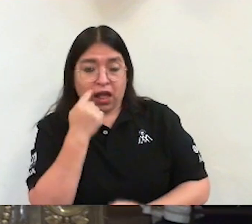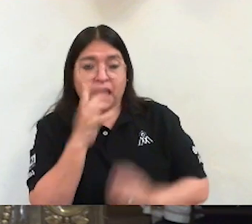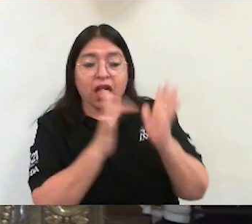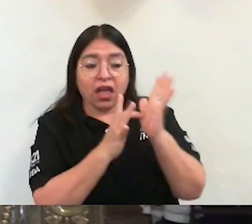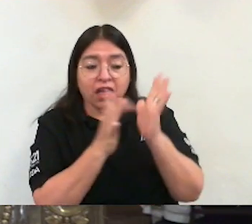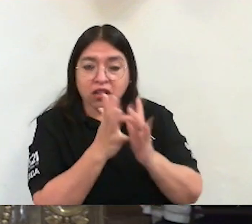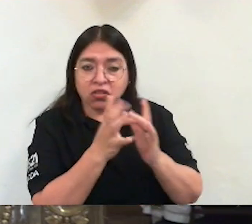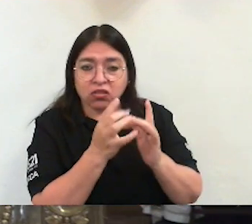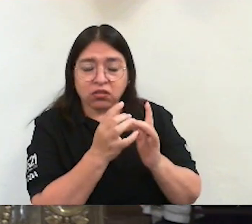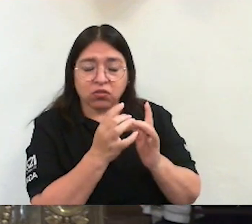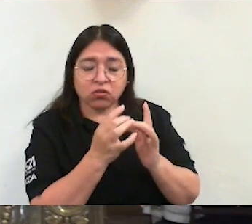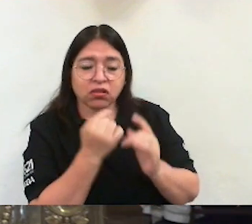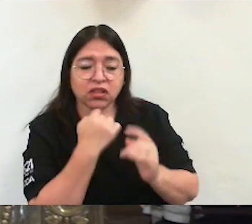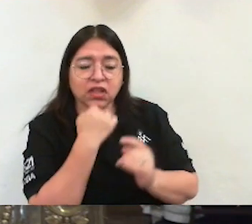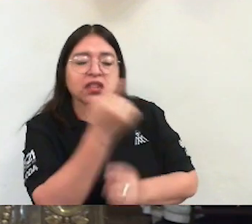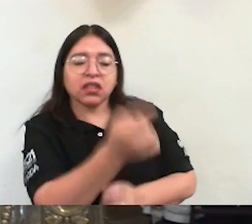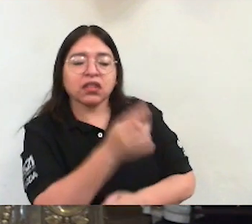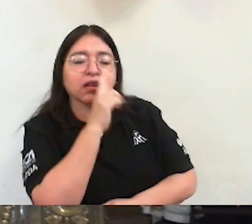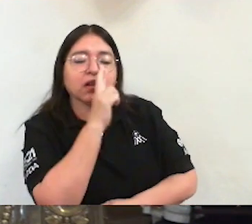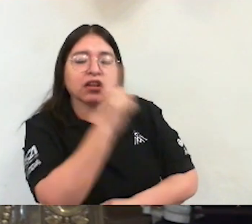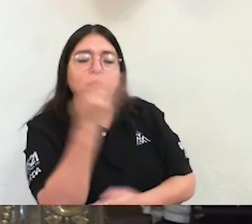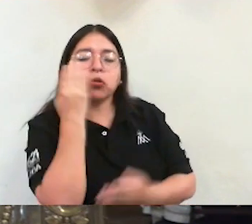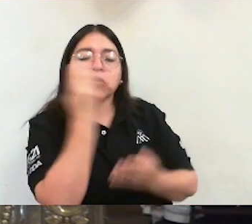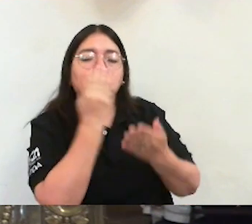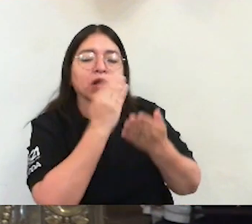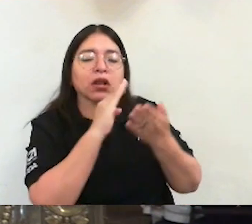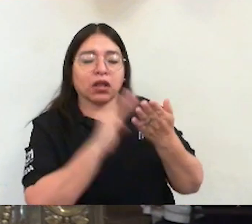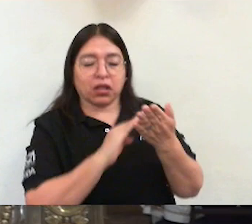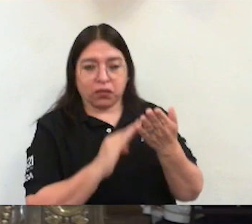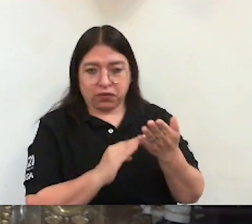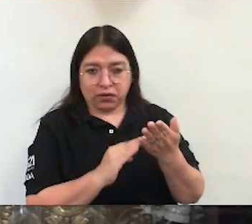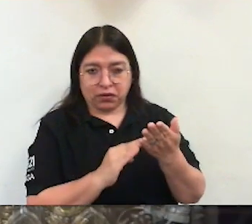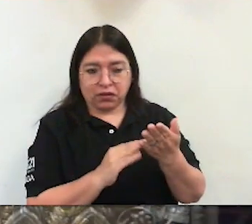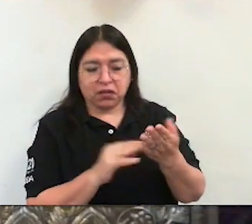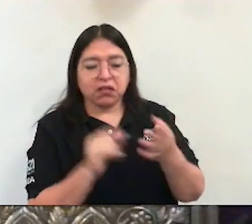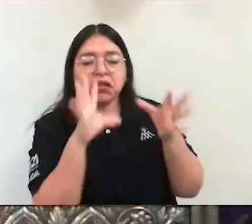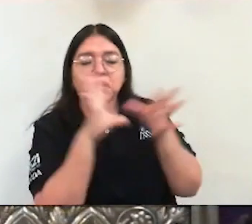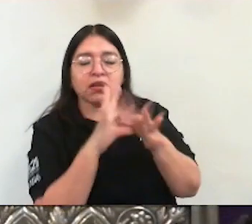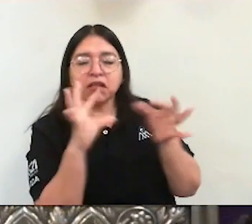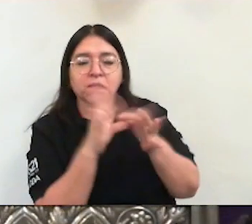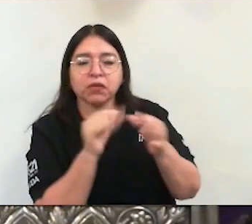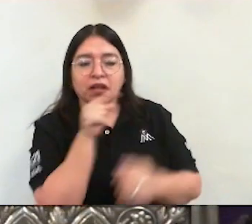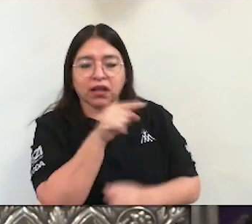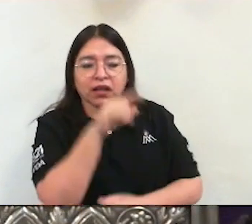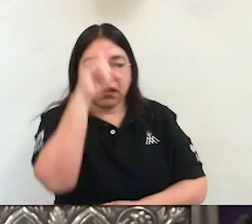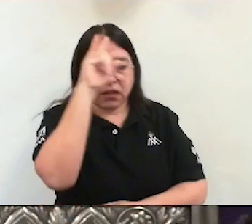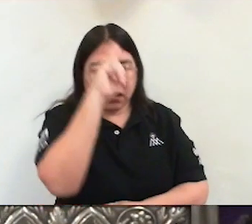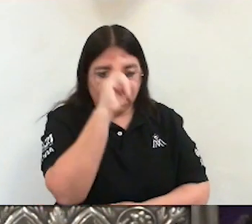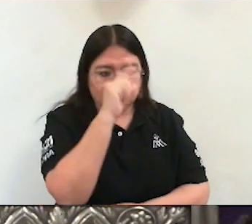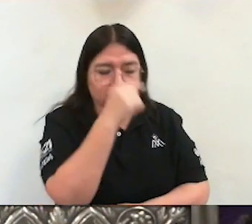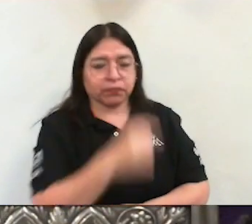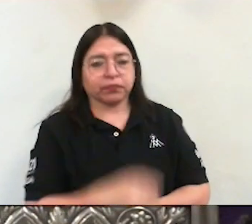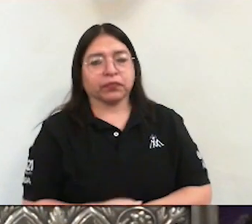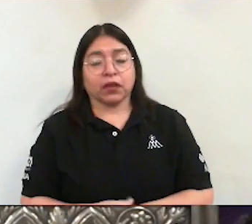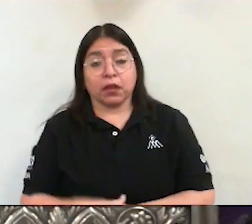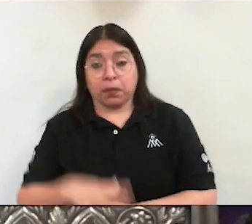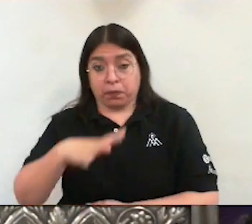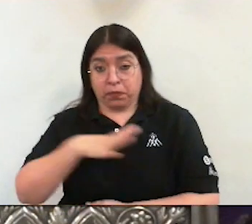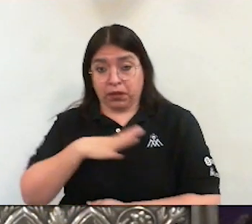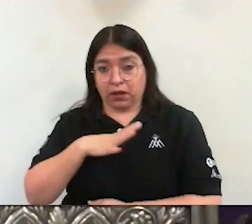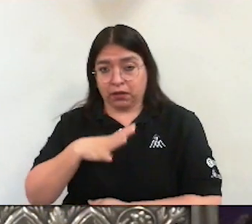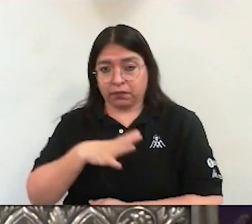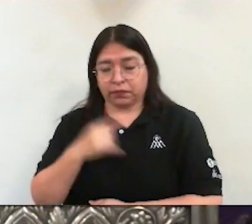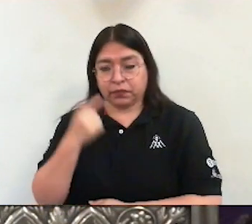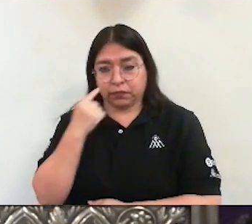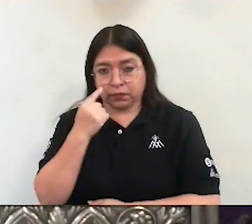su error. Porque, hermanas y hermanos, hay lecturas demoníacas